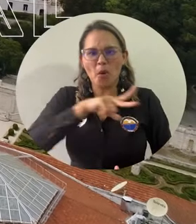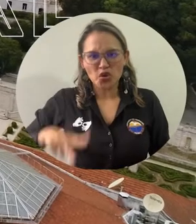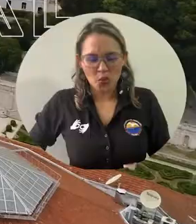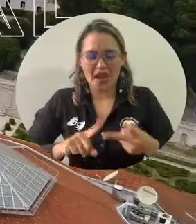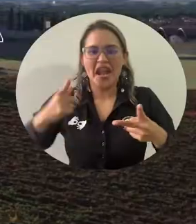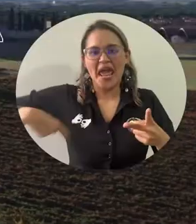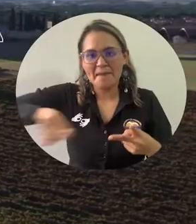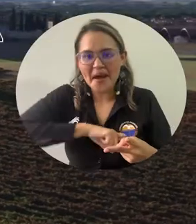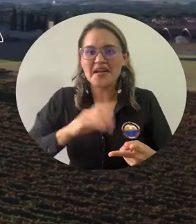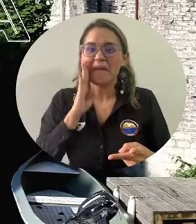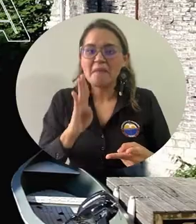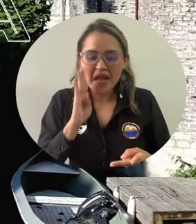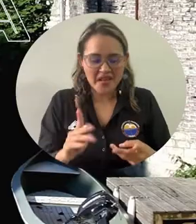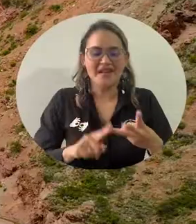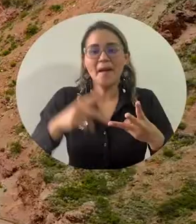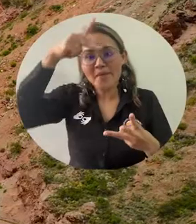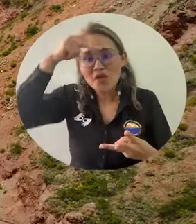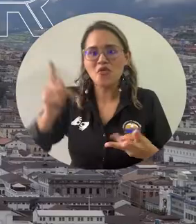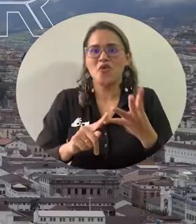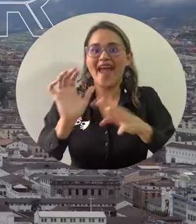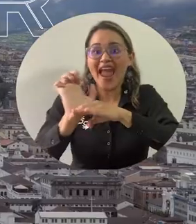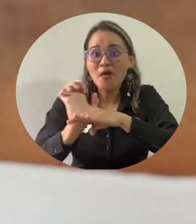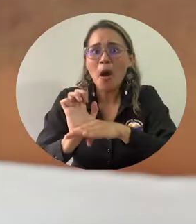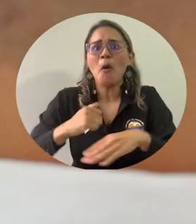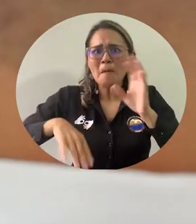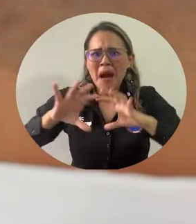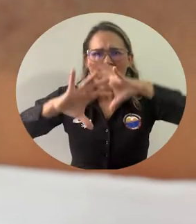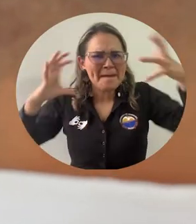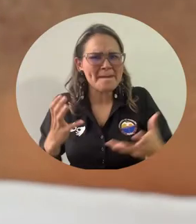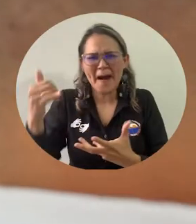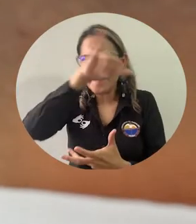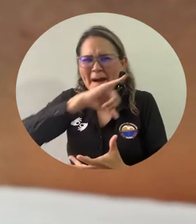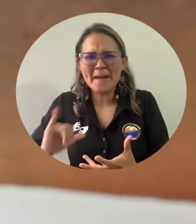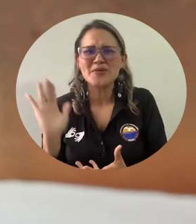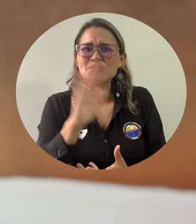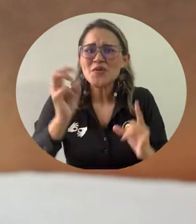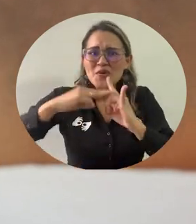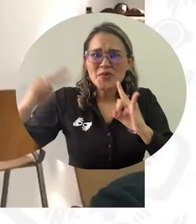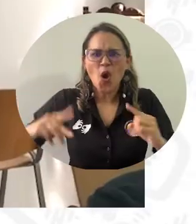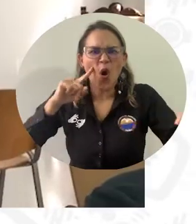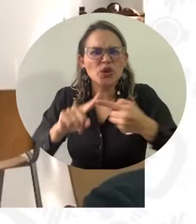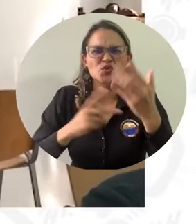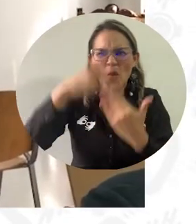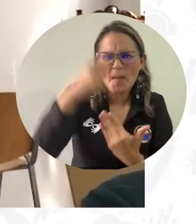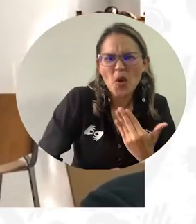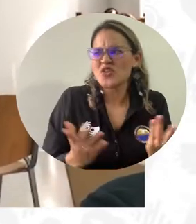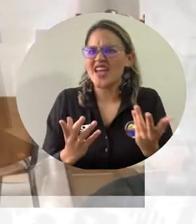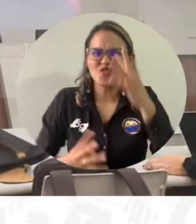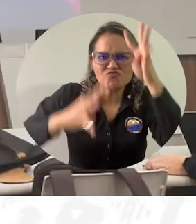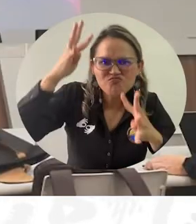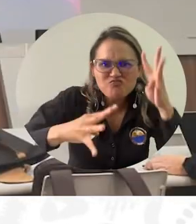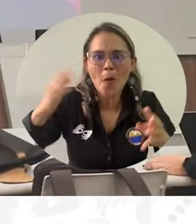Hasta Portugal, España, Bélgica, Perú y Ecuador ha llegado el talento humano de la Alma Mater, buscando avanzar en proyectos de investigación,